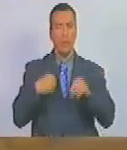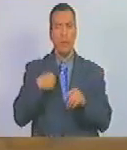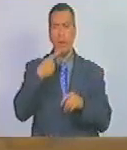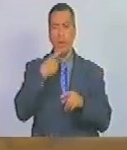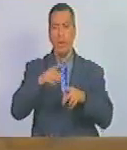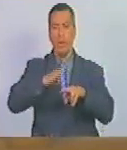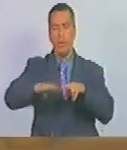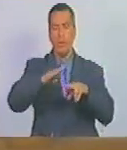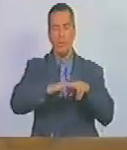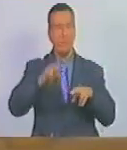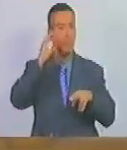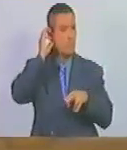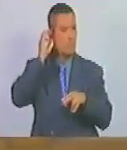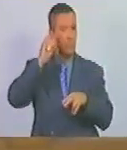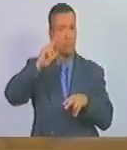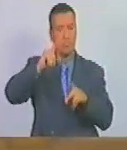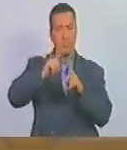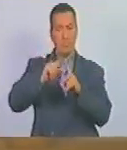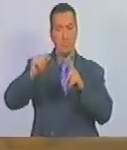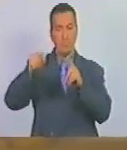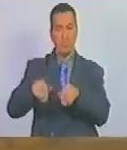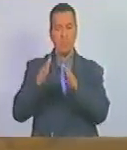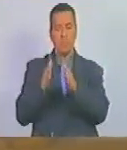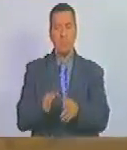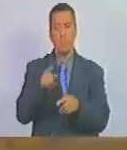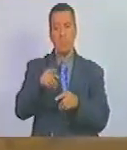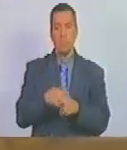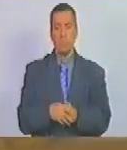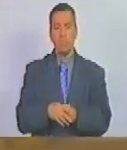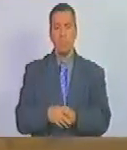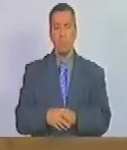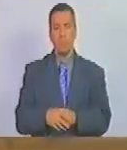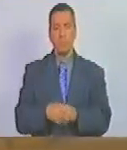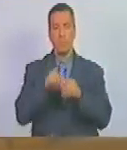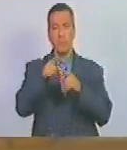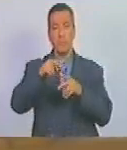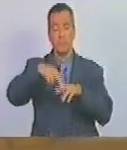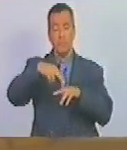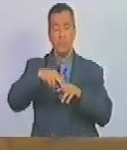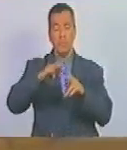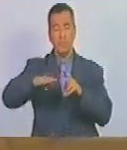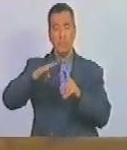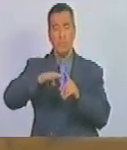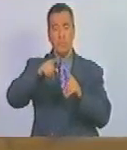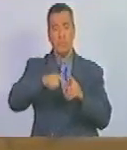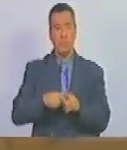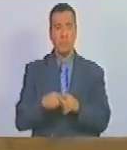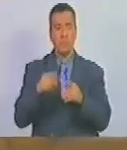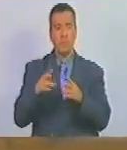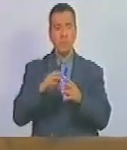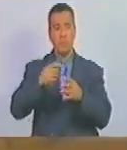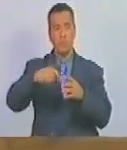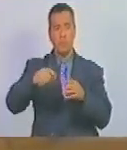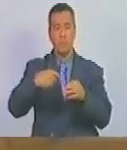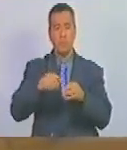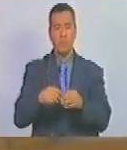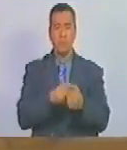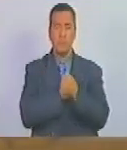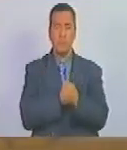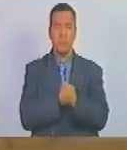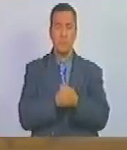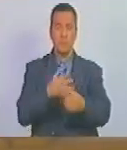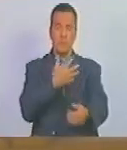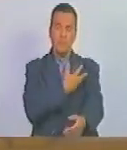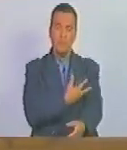niñas palestinas allí las muñecas de las niñas palestinas son de trapo de amor y de